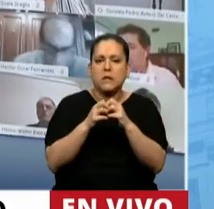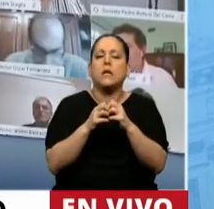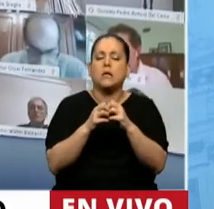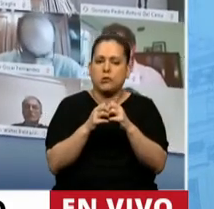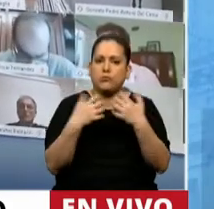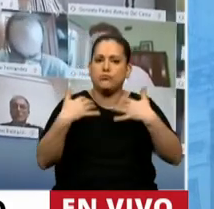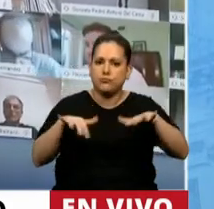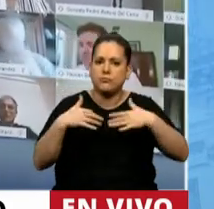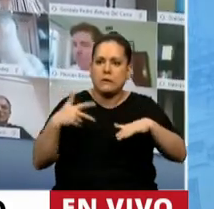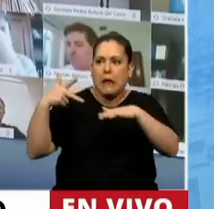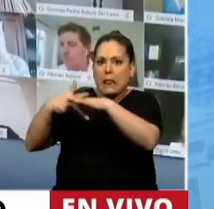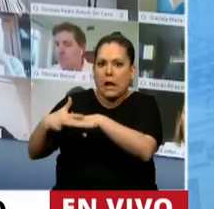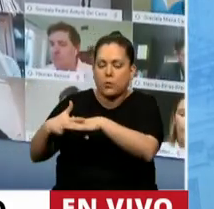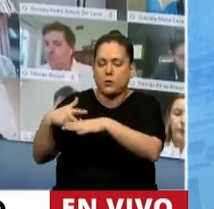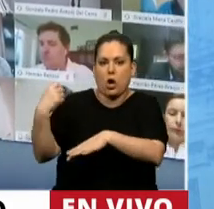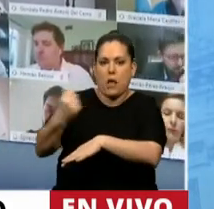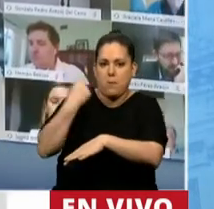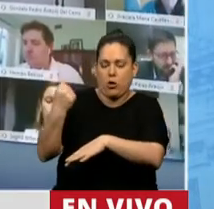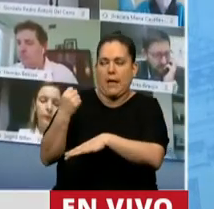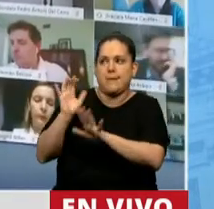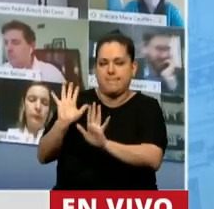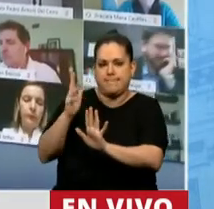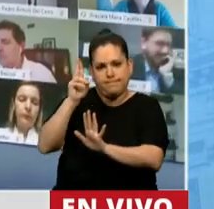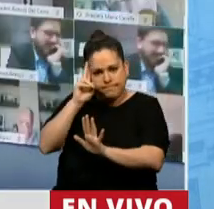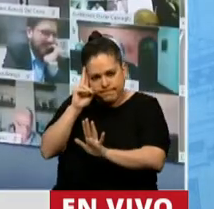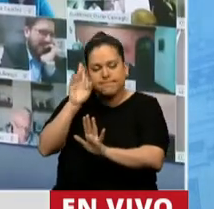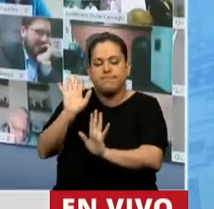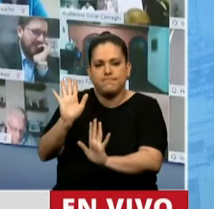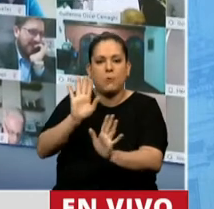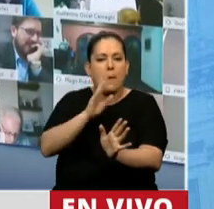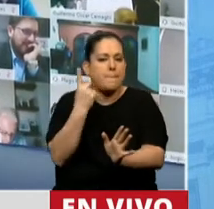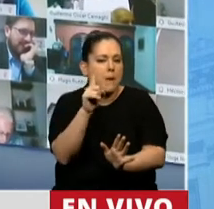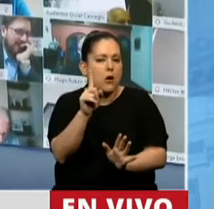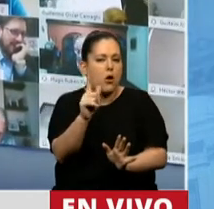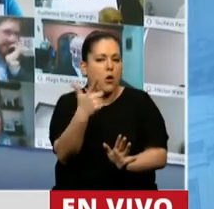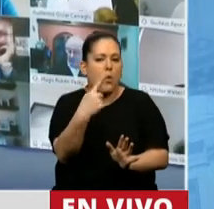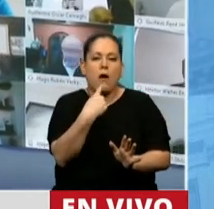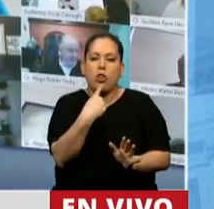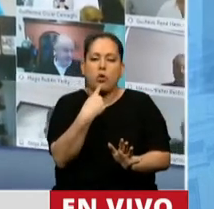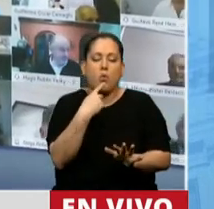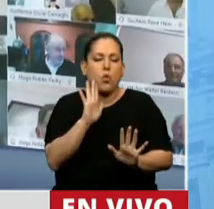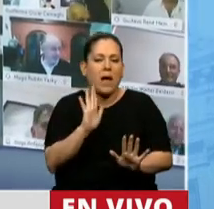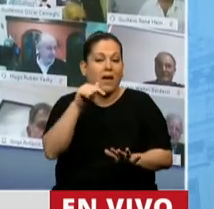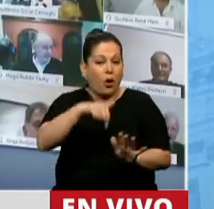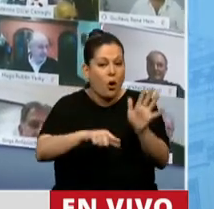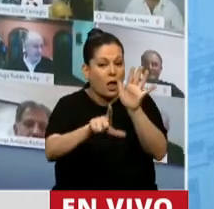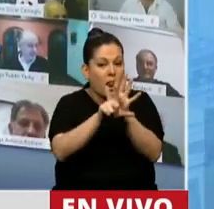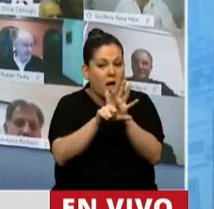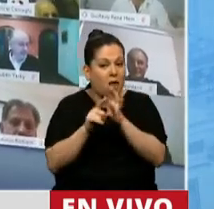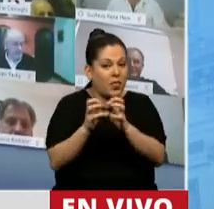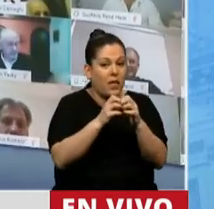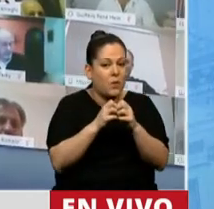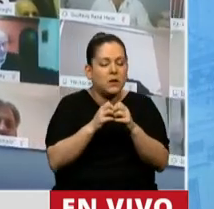de esta breve interrupción, importante por cierto, creo que nadie puede dudar que esta ley que hoy estamos debatiendo